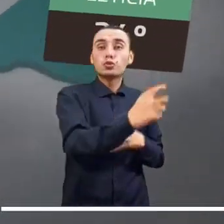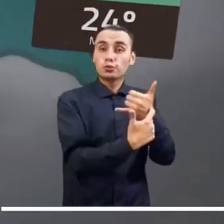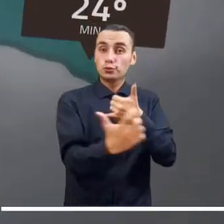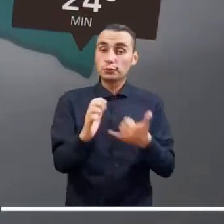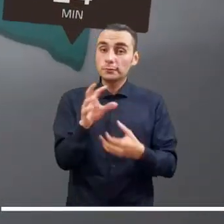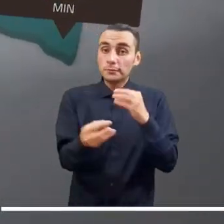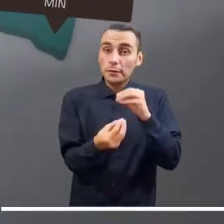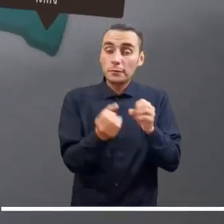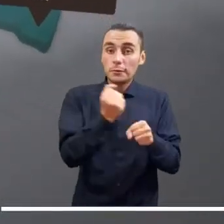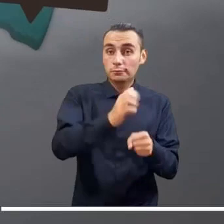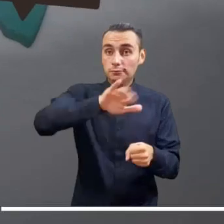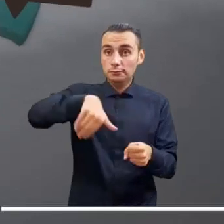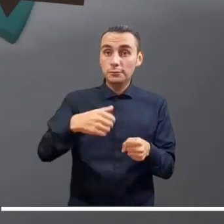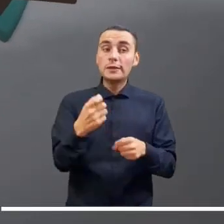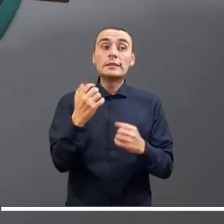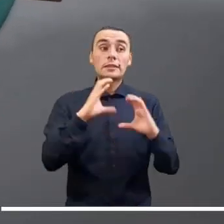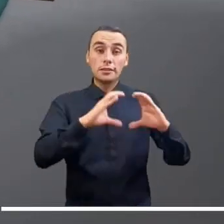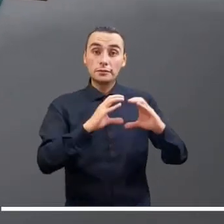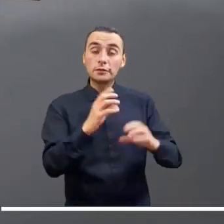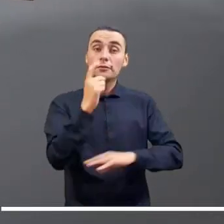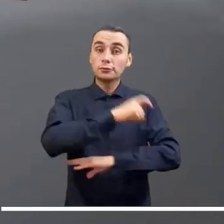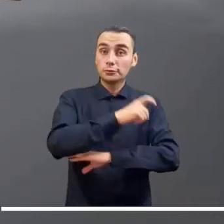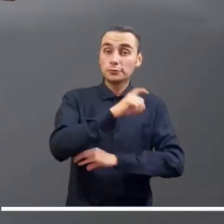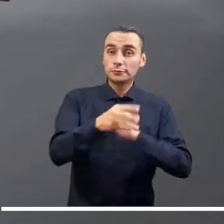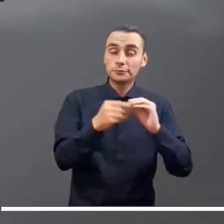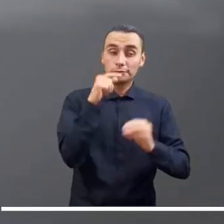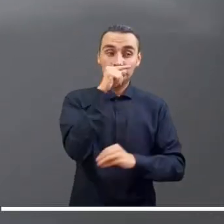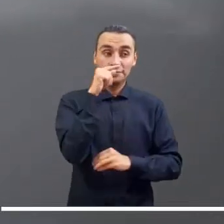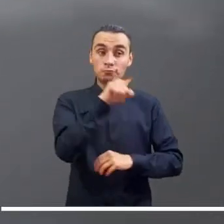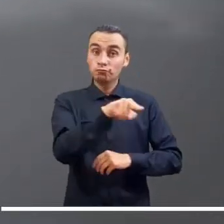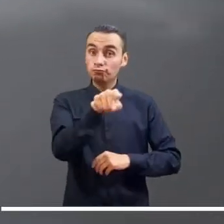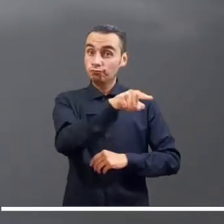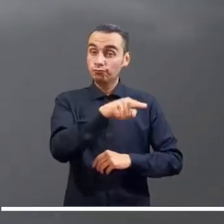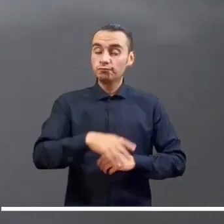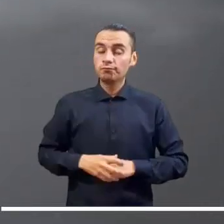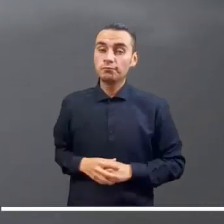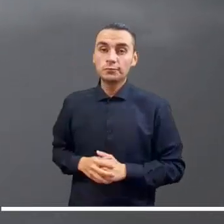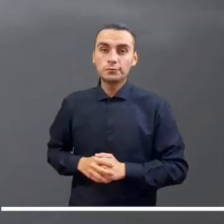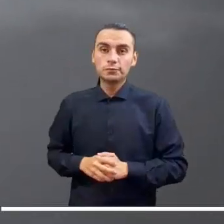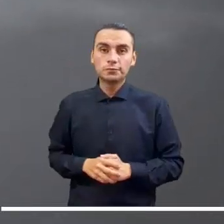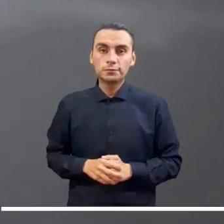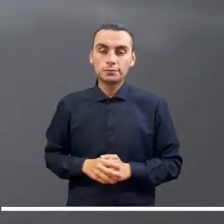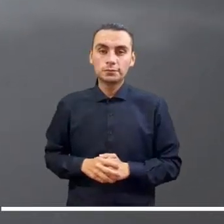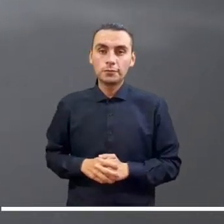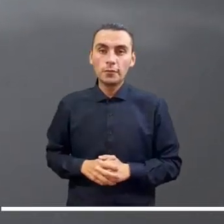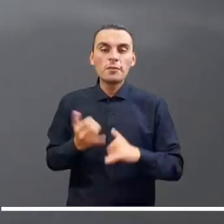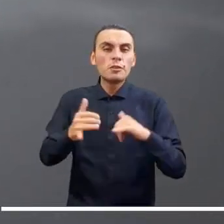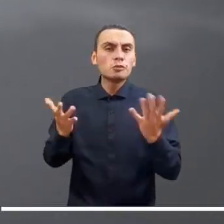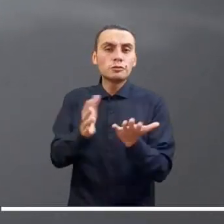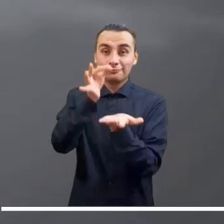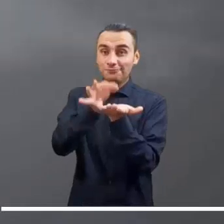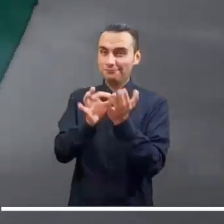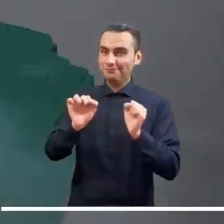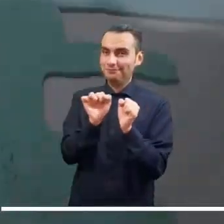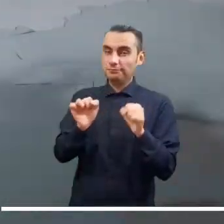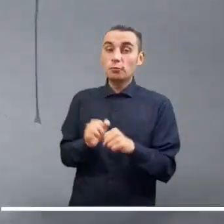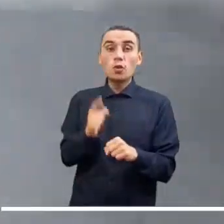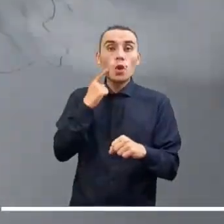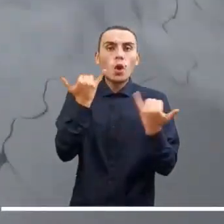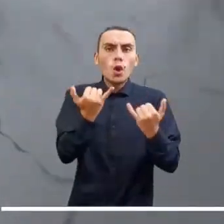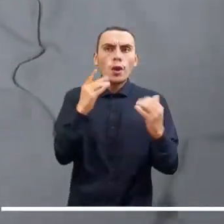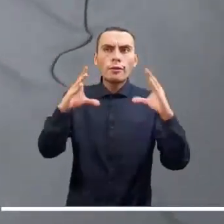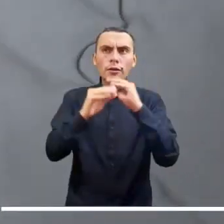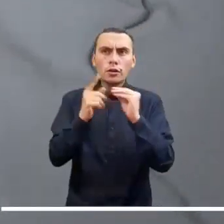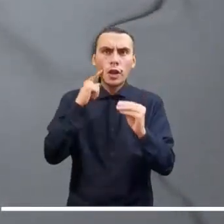En la Amazonía, las lluvias serían intensas en los departamentos de Putumayo, Caquetá y Amazonas. Lloviznas se advierten